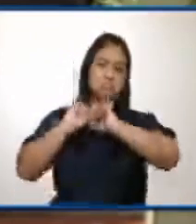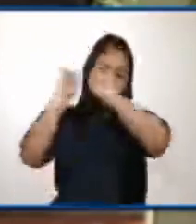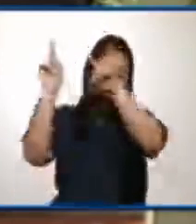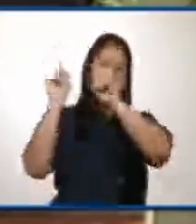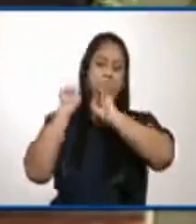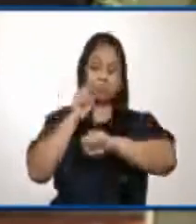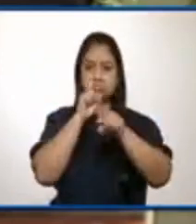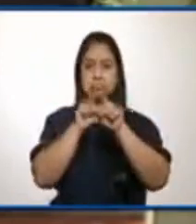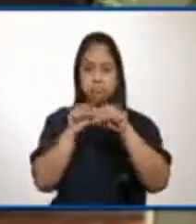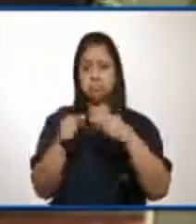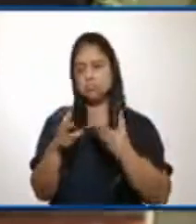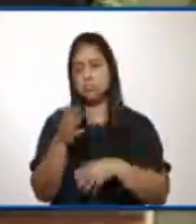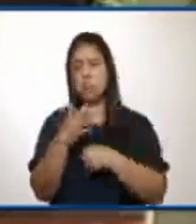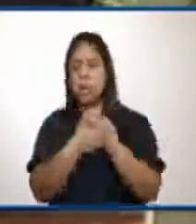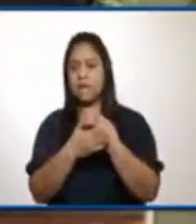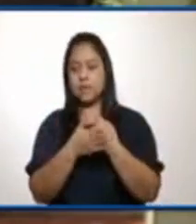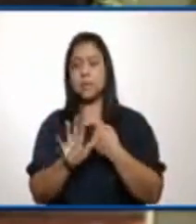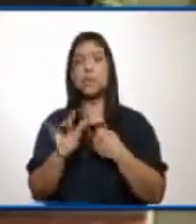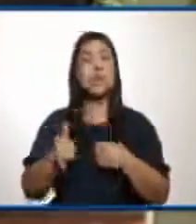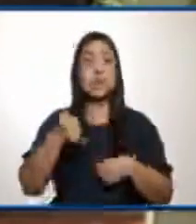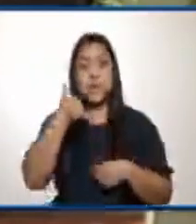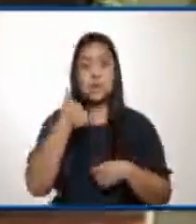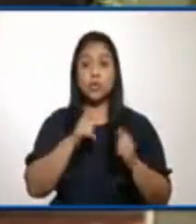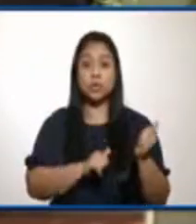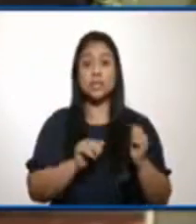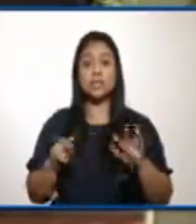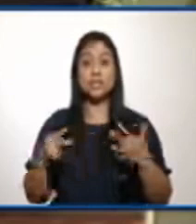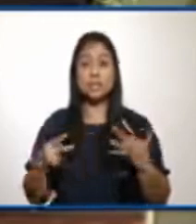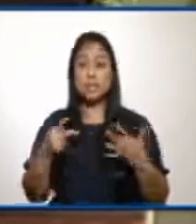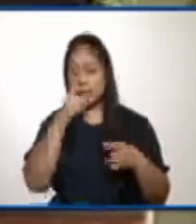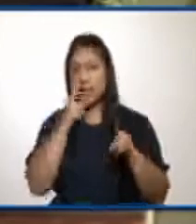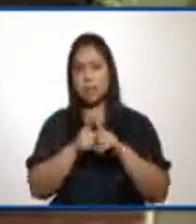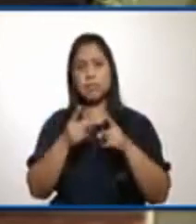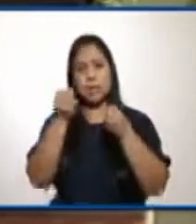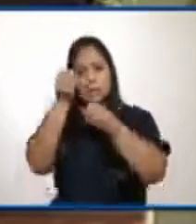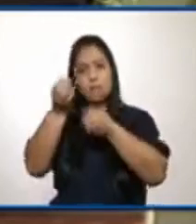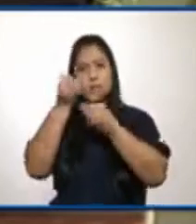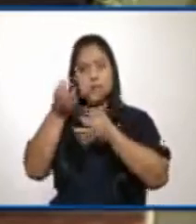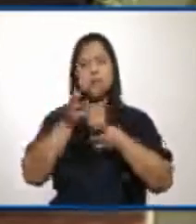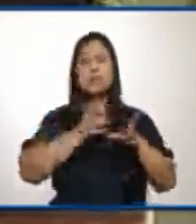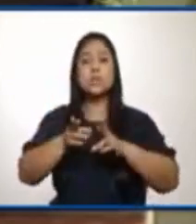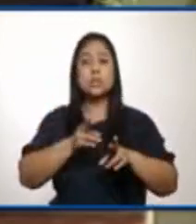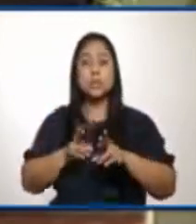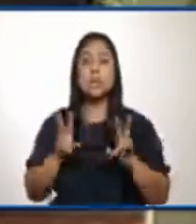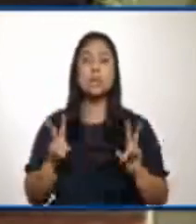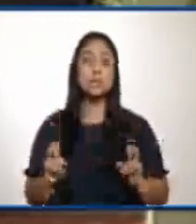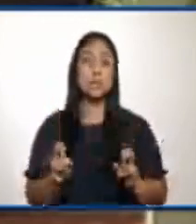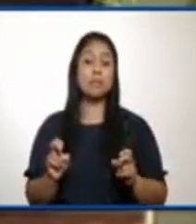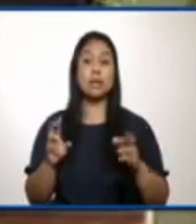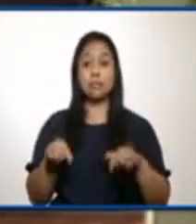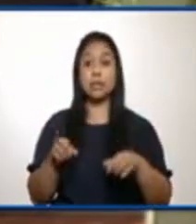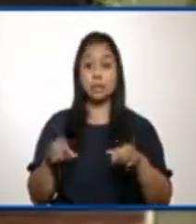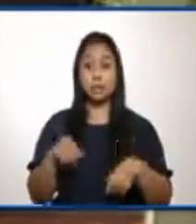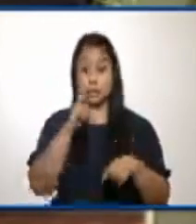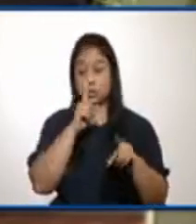puedan llevar al paciente. Y este teléfono les da toda la información relacionado, no sólo en cuanto a pacientes severos, sino en